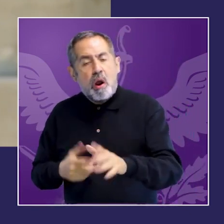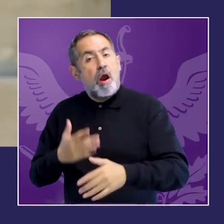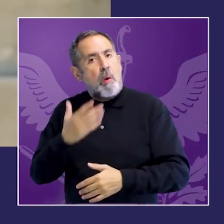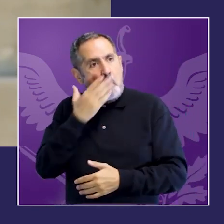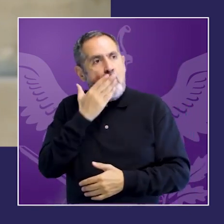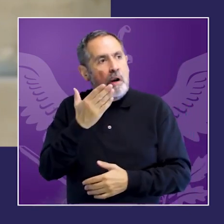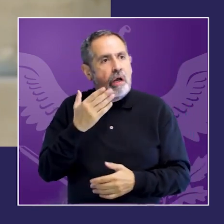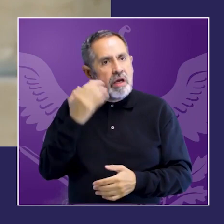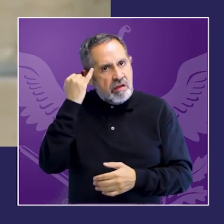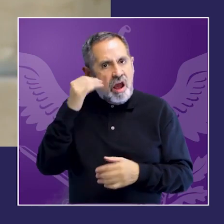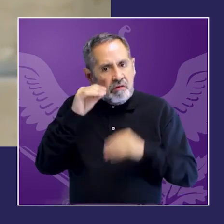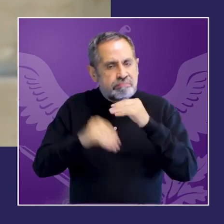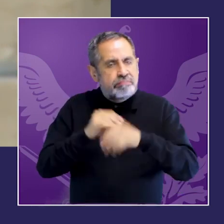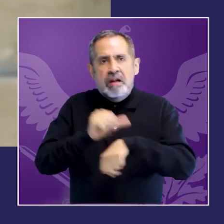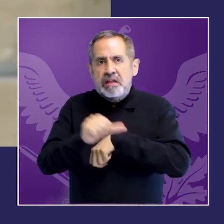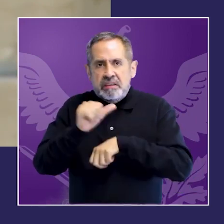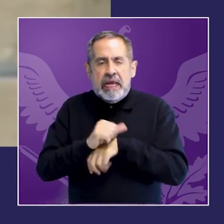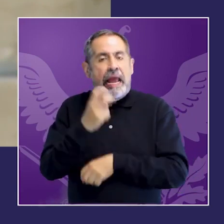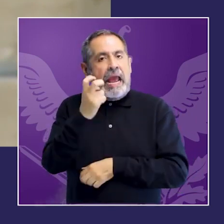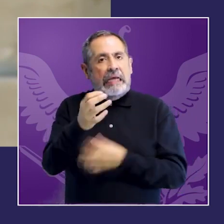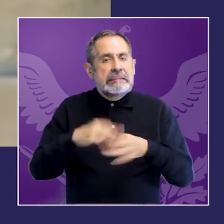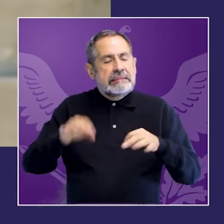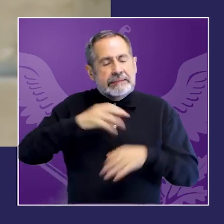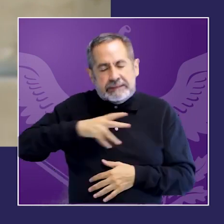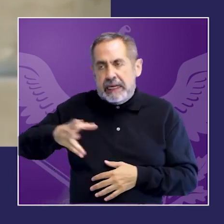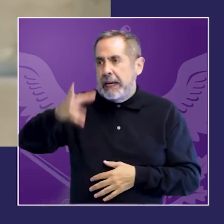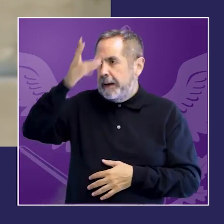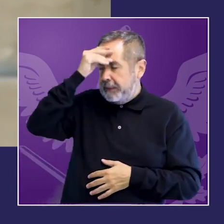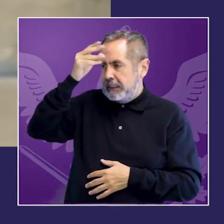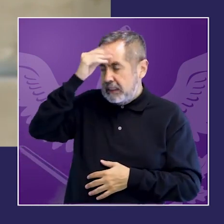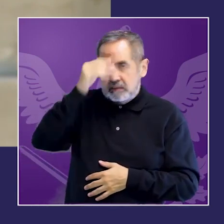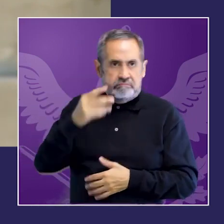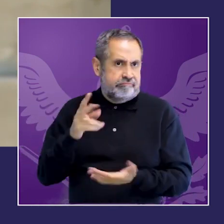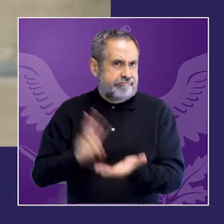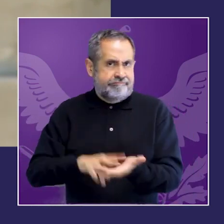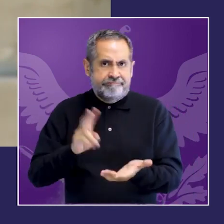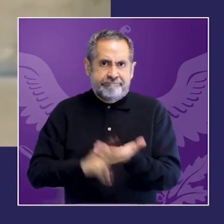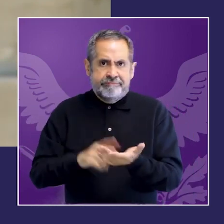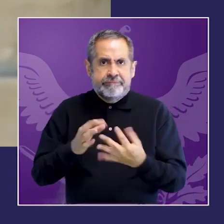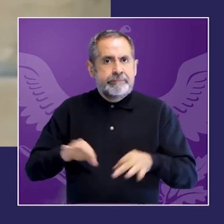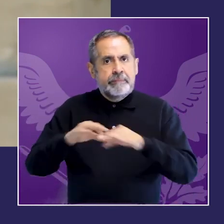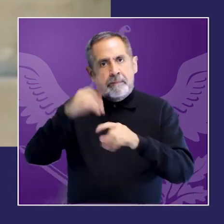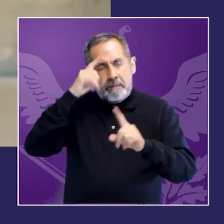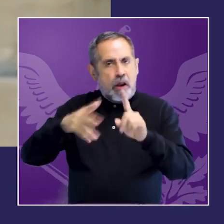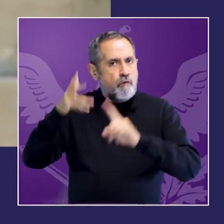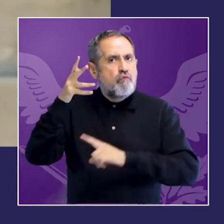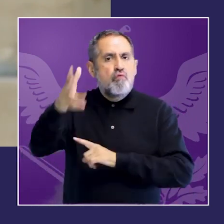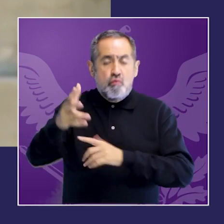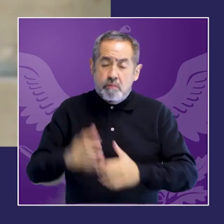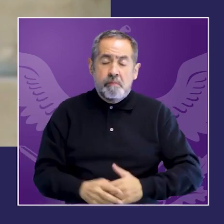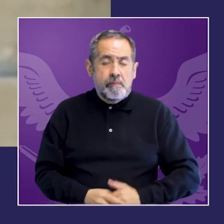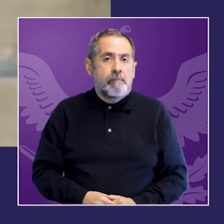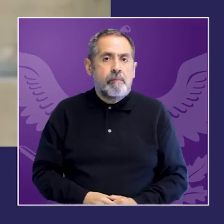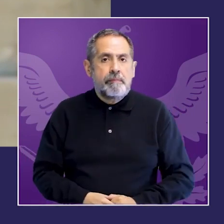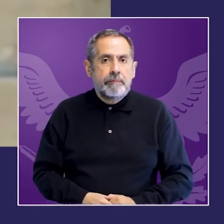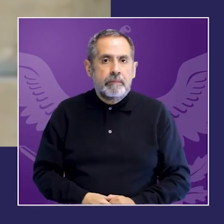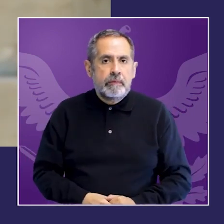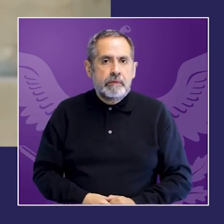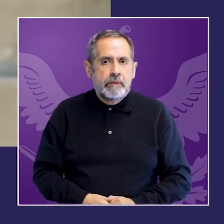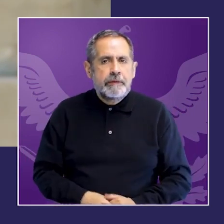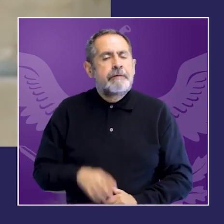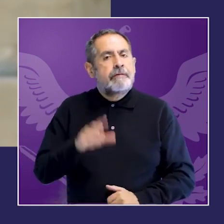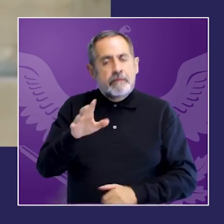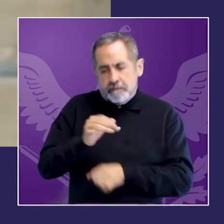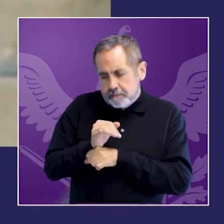de la aplicación adecuada de las normas y superación de estereotipos de género con una perspectiva interseccional la existencia de